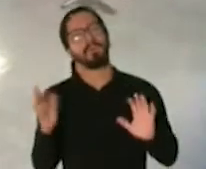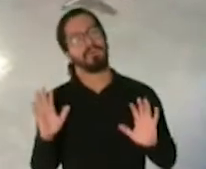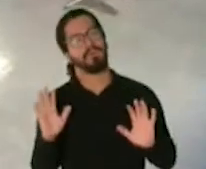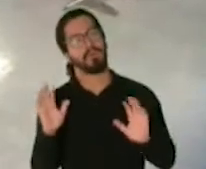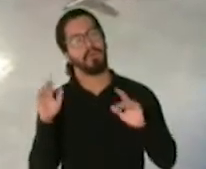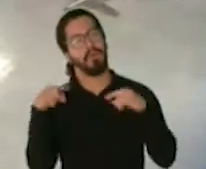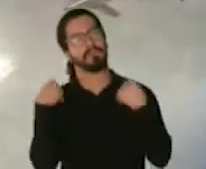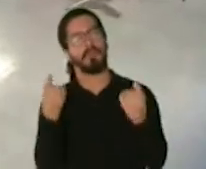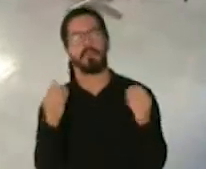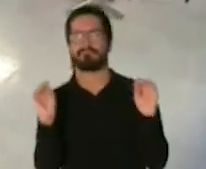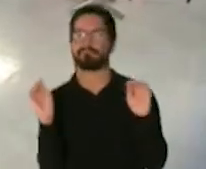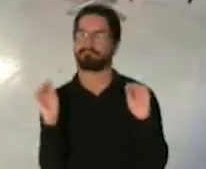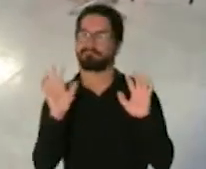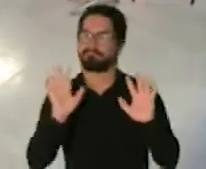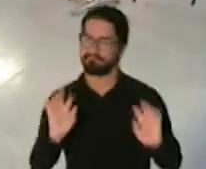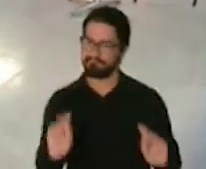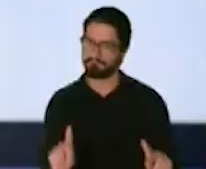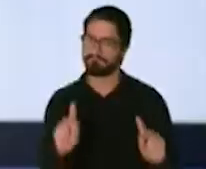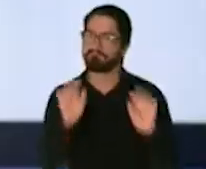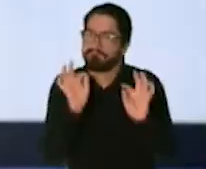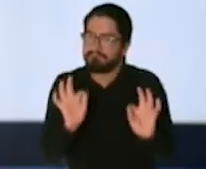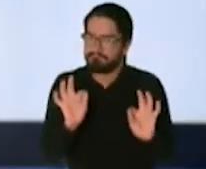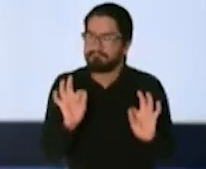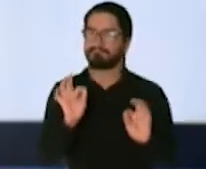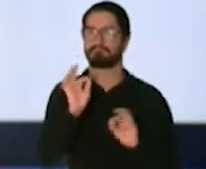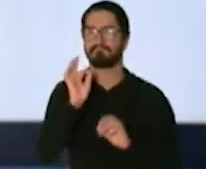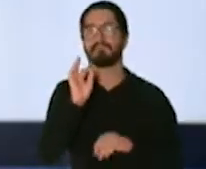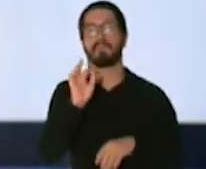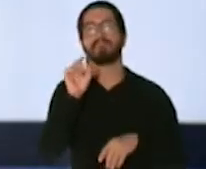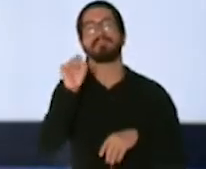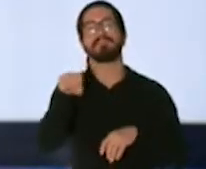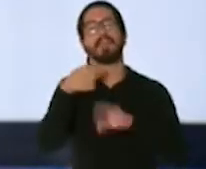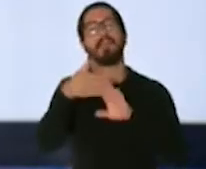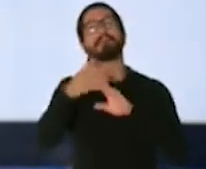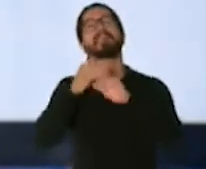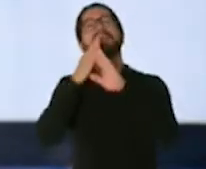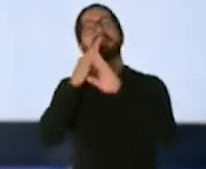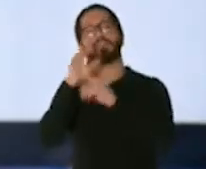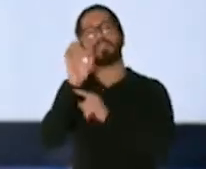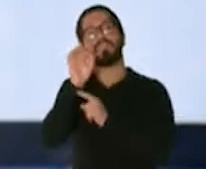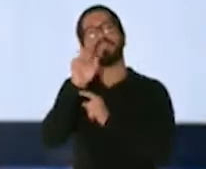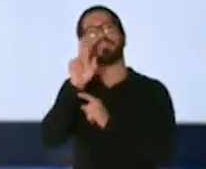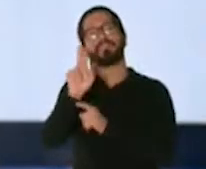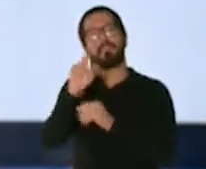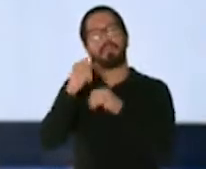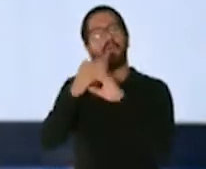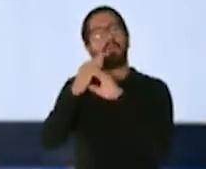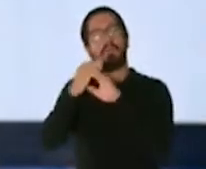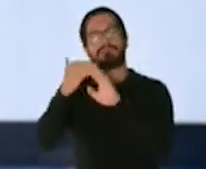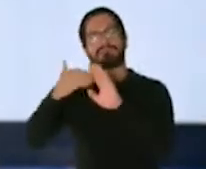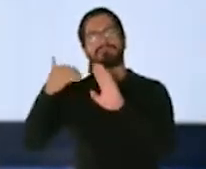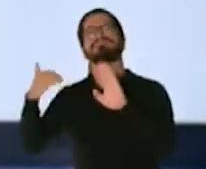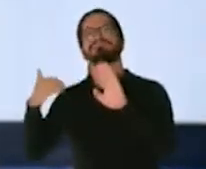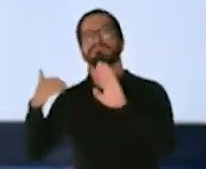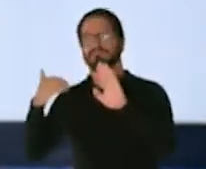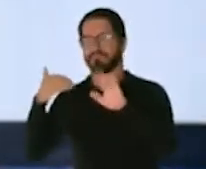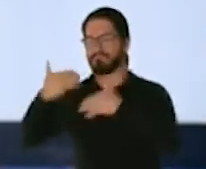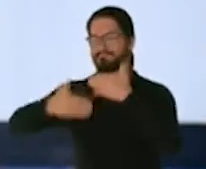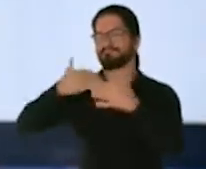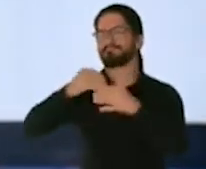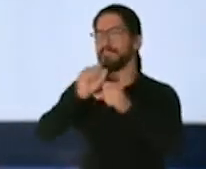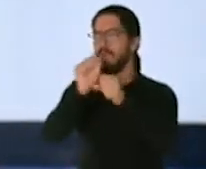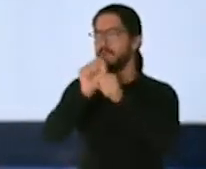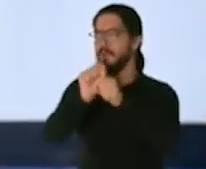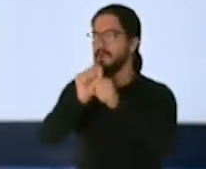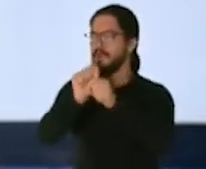el esfuerzo de vacunación de influenza ha sido espectacular o sea tengo que decirlo y eso pues ha ayudado quizás a poder tener un poquito